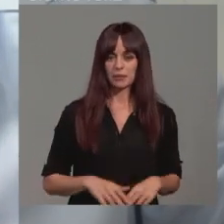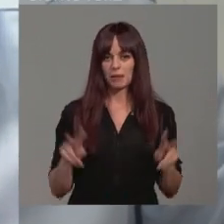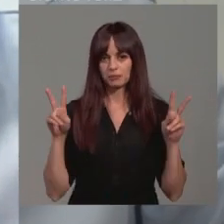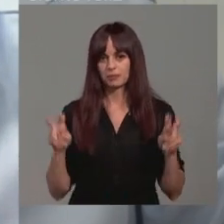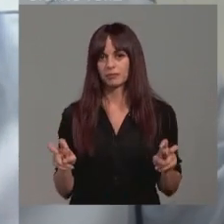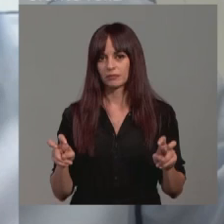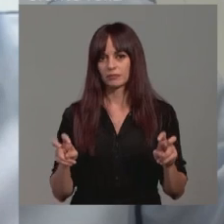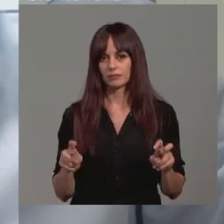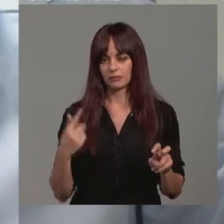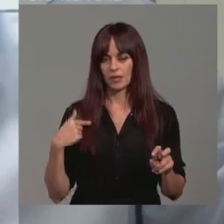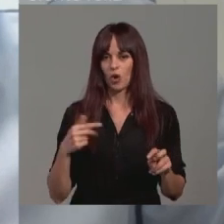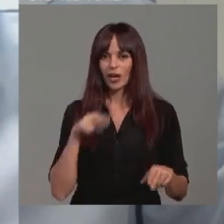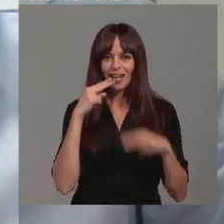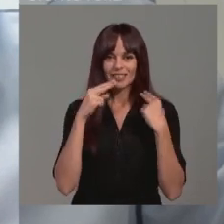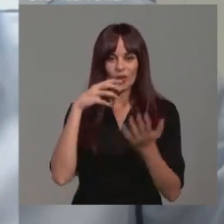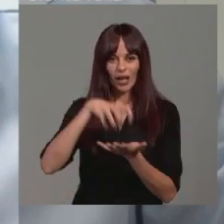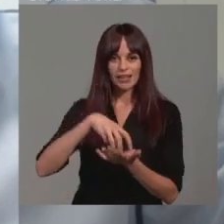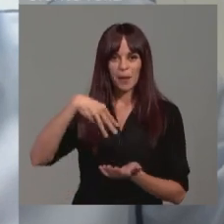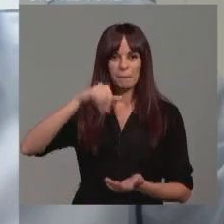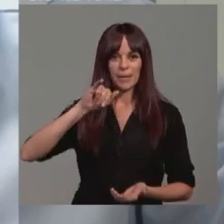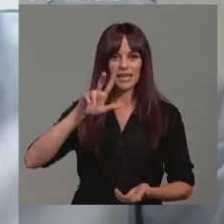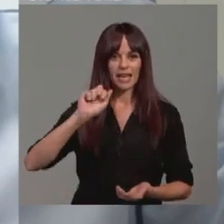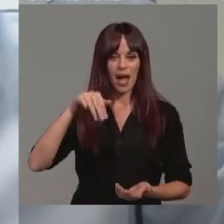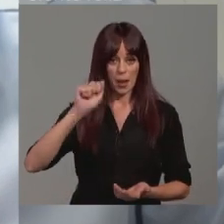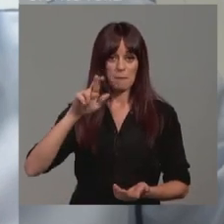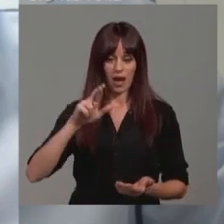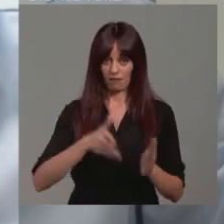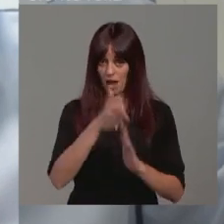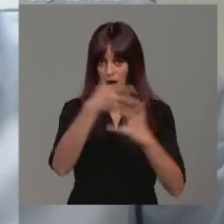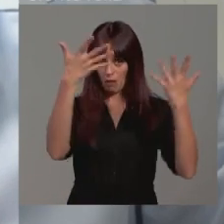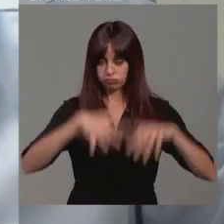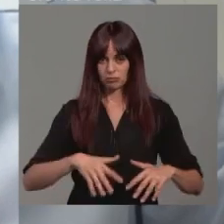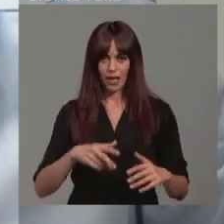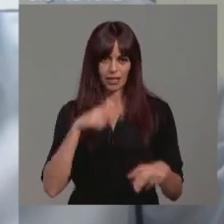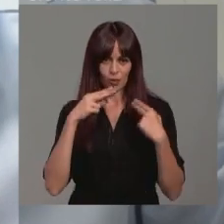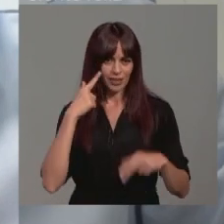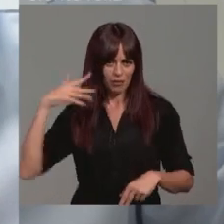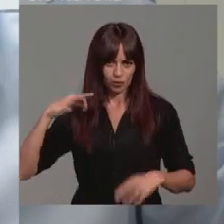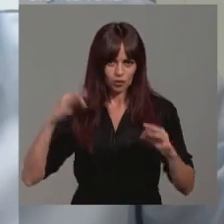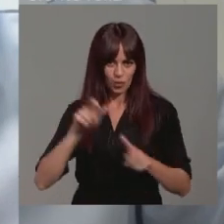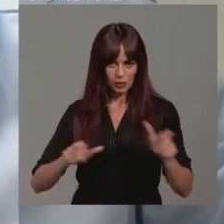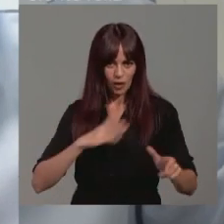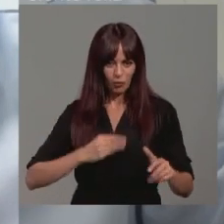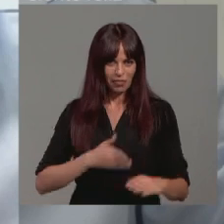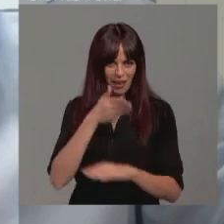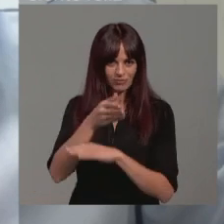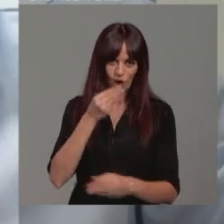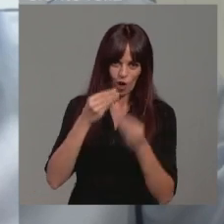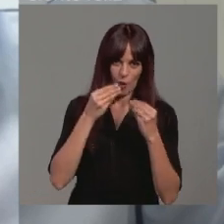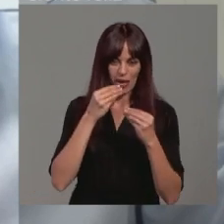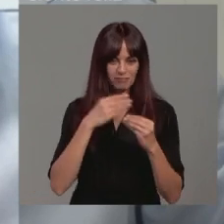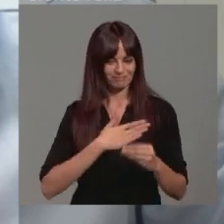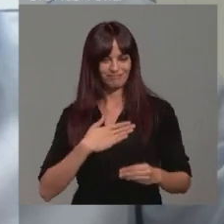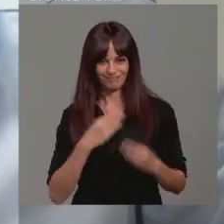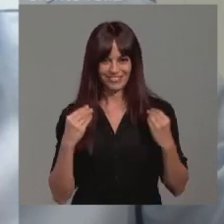este asunto del derribo del restaurante Miramar, un restaurante emblemático al que seguro que muchos murcianos han acudido a comer y han salido